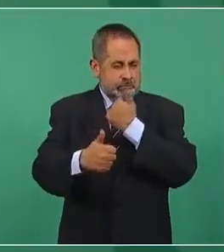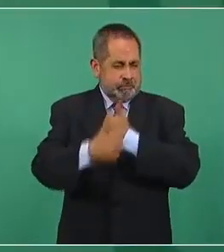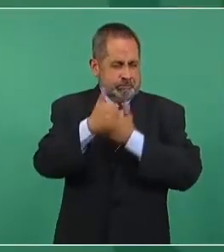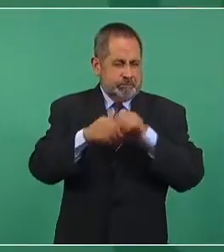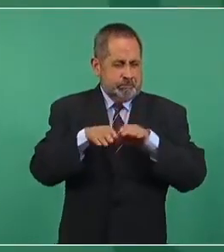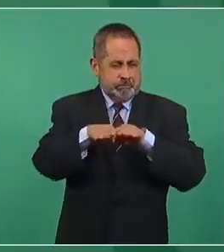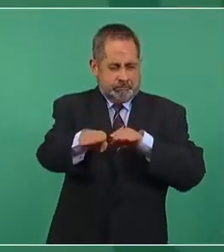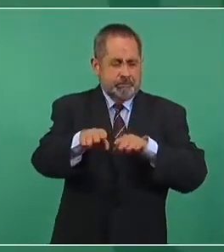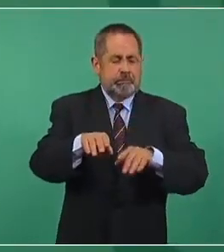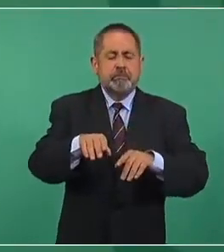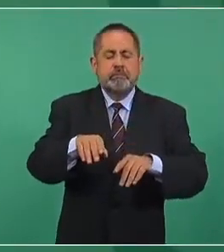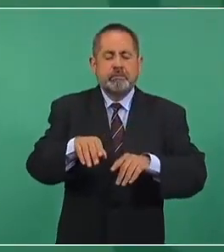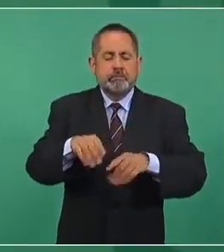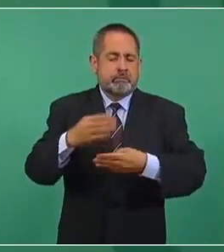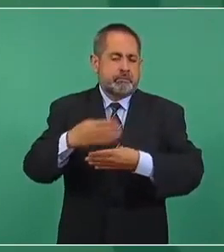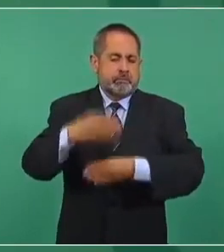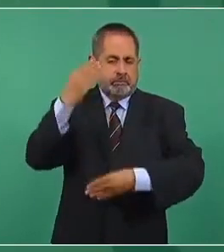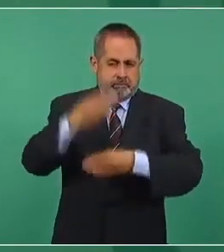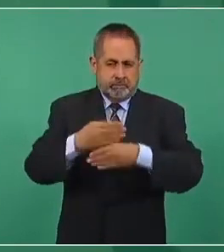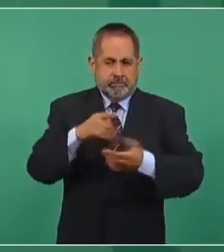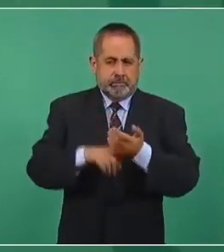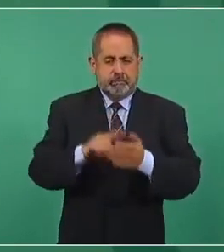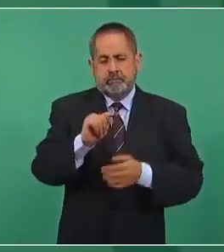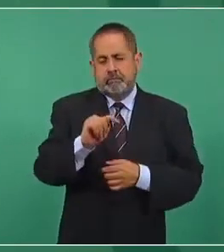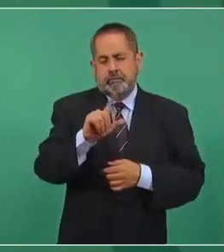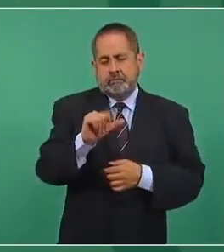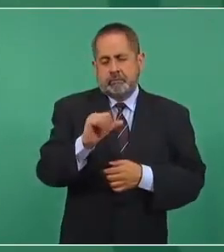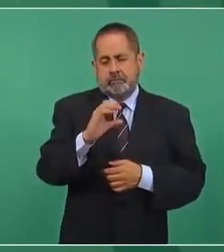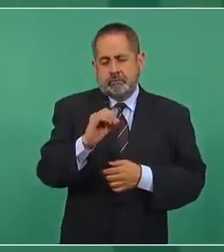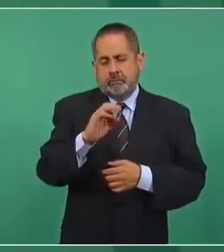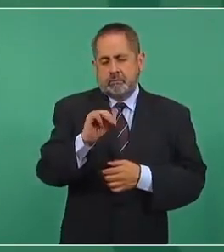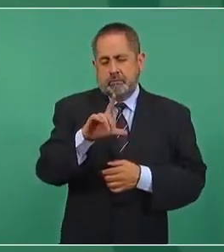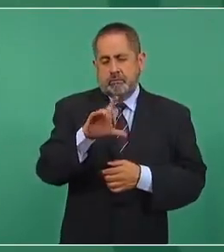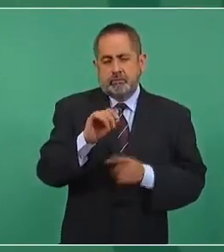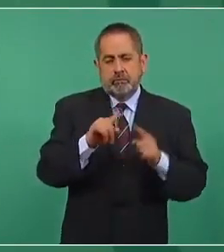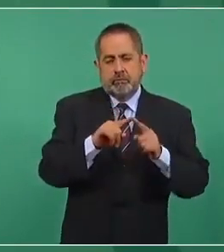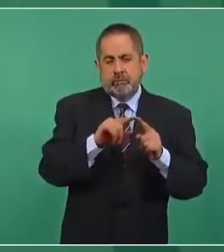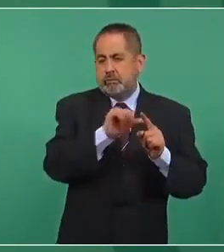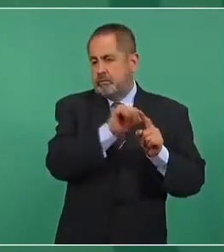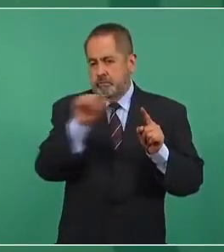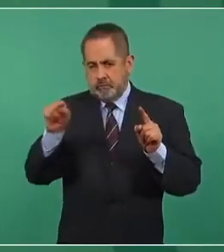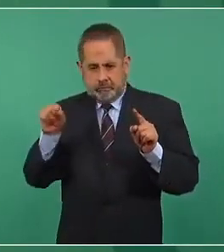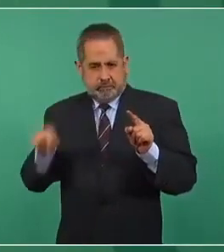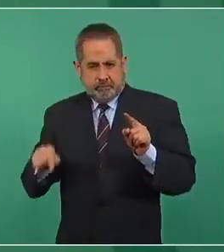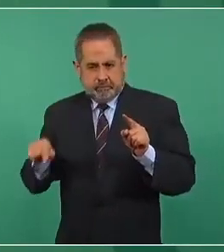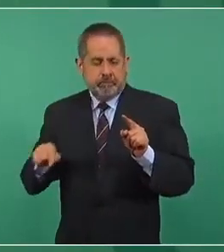de Tlacomulco, o sea, acá, el centro.